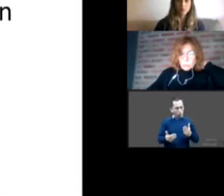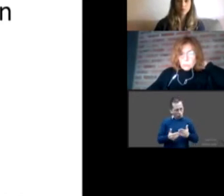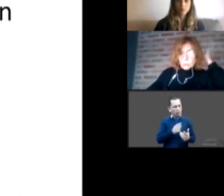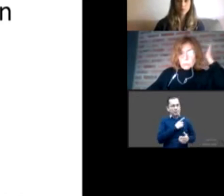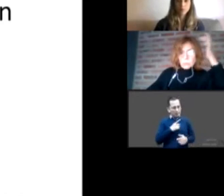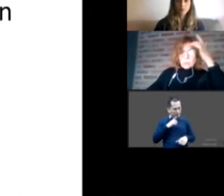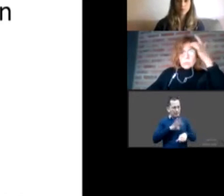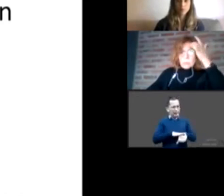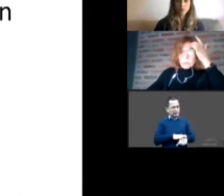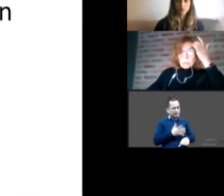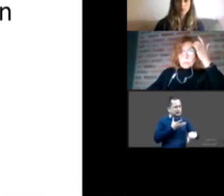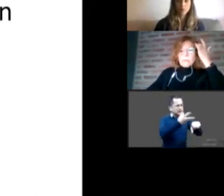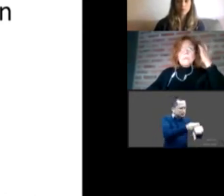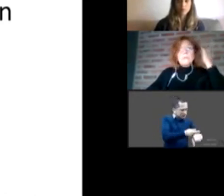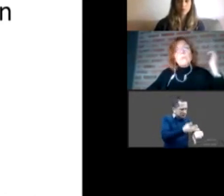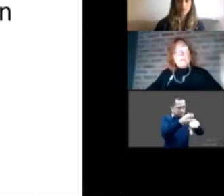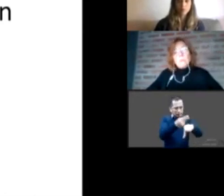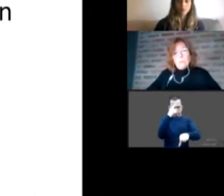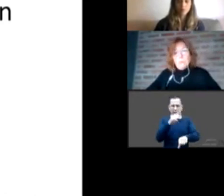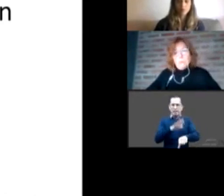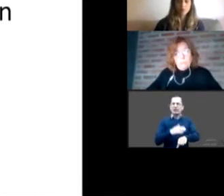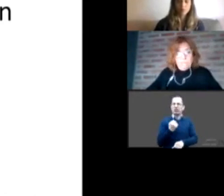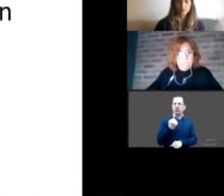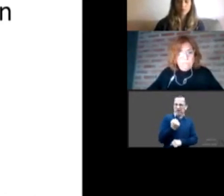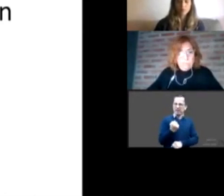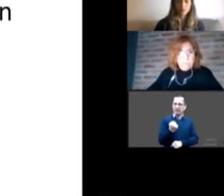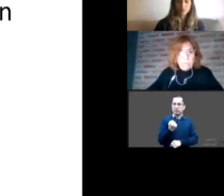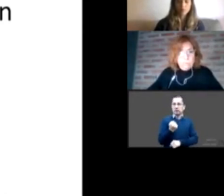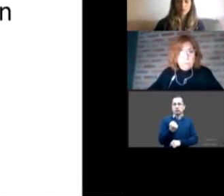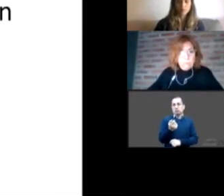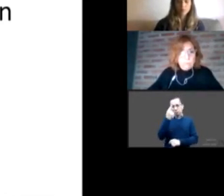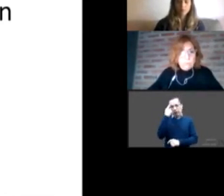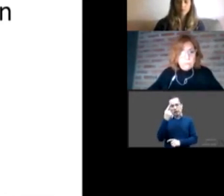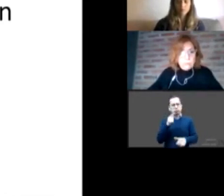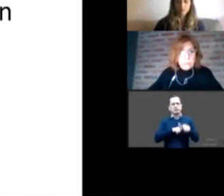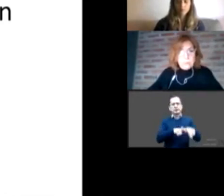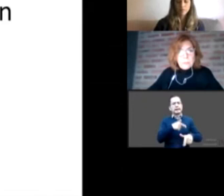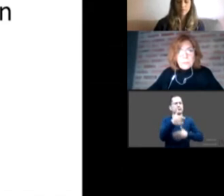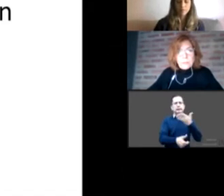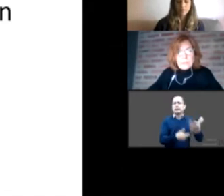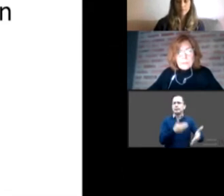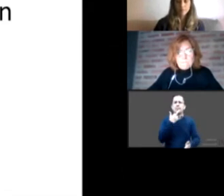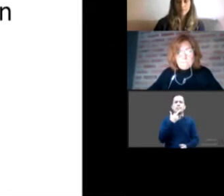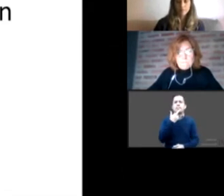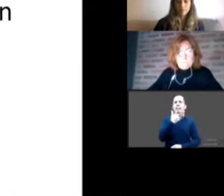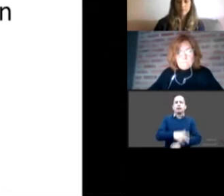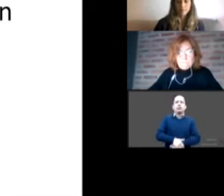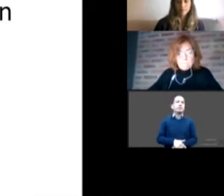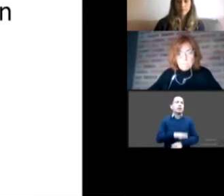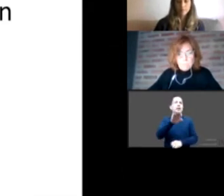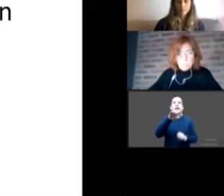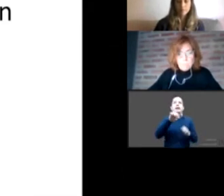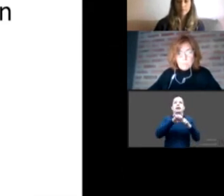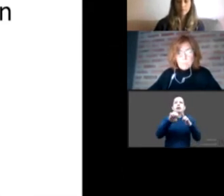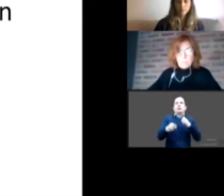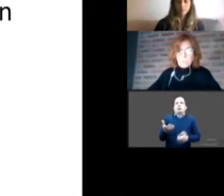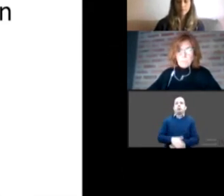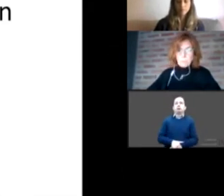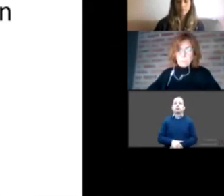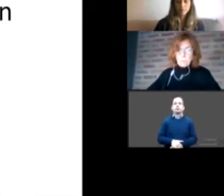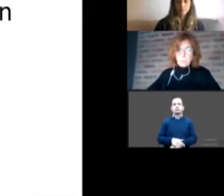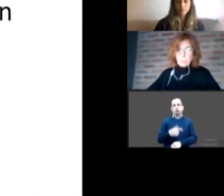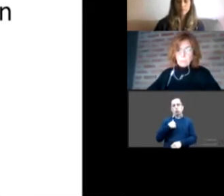de lo que hay para seguirlo construyendo pienso en la implementación no solo en el